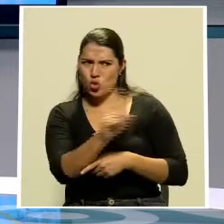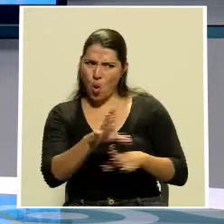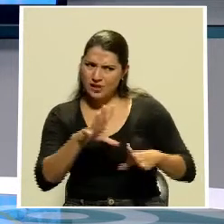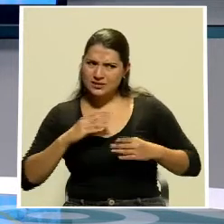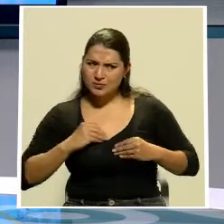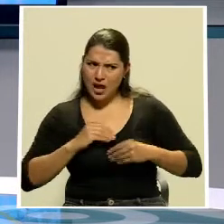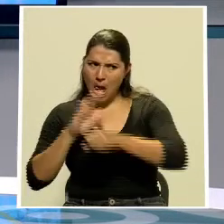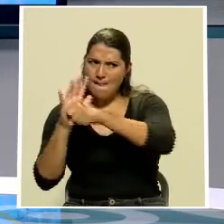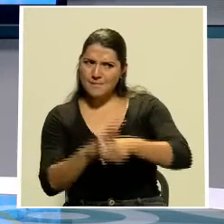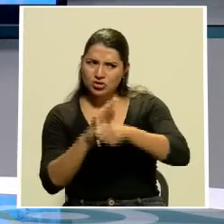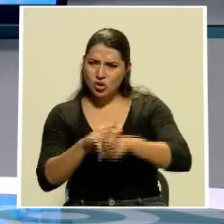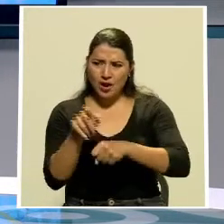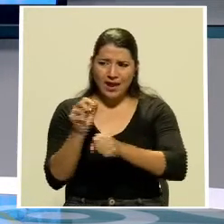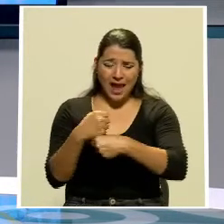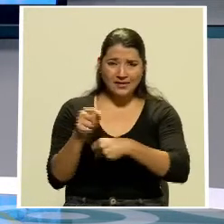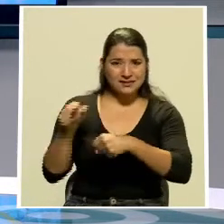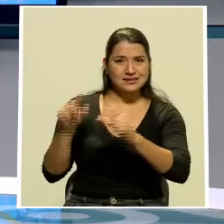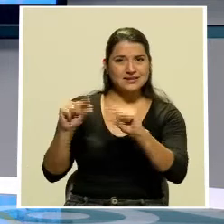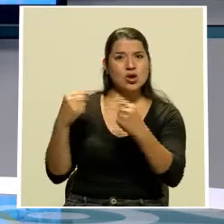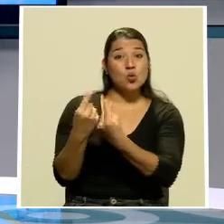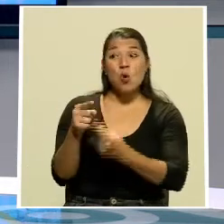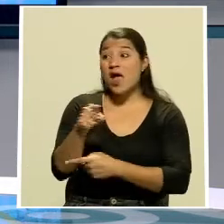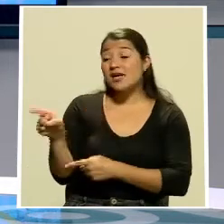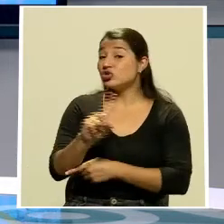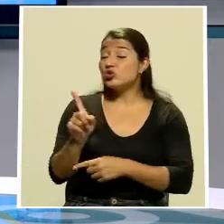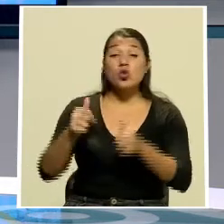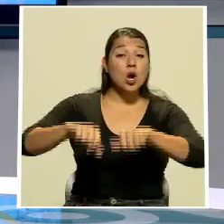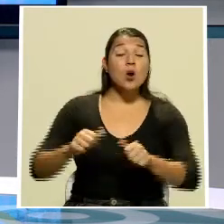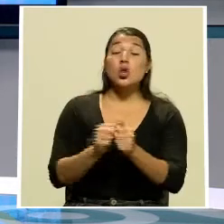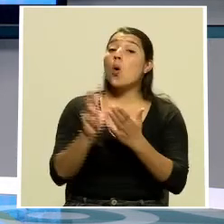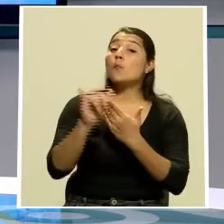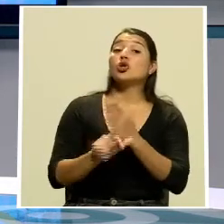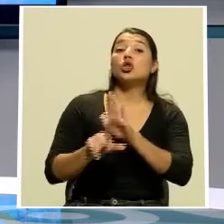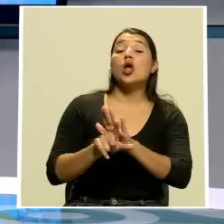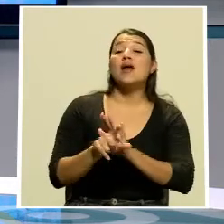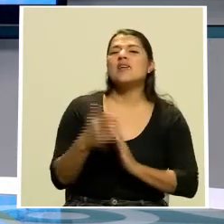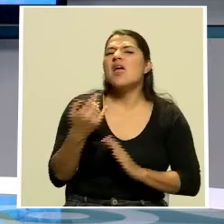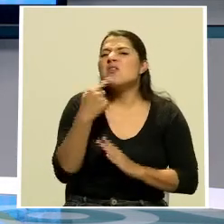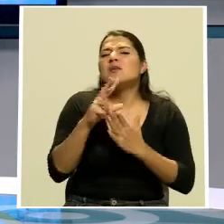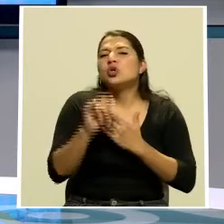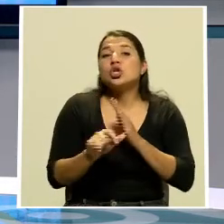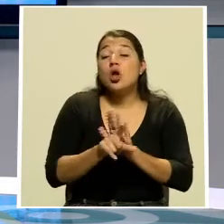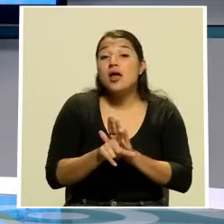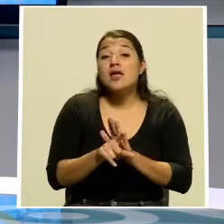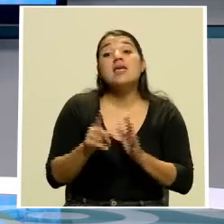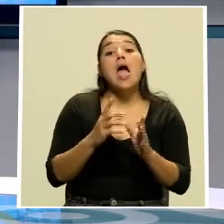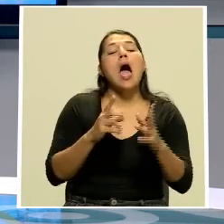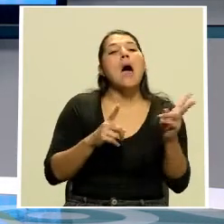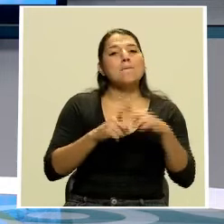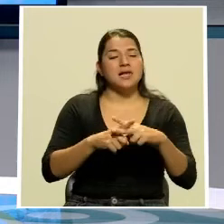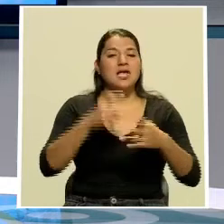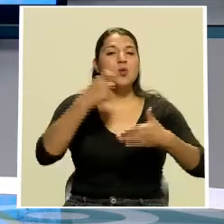oponen a proyecto de ley que pone un impuesto a los cigarrillos electrónicos y vapeadores la entidad aseguró que esta propuesta será